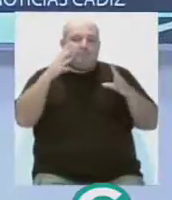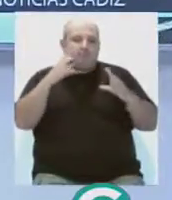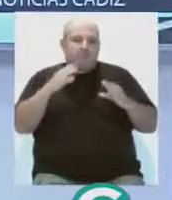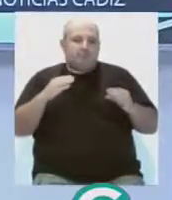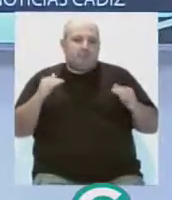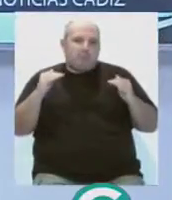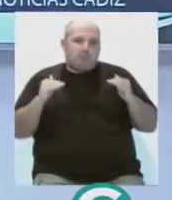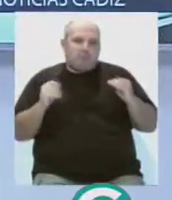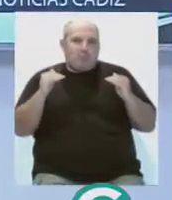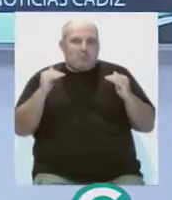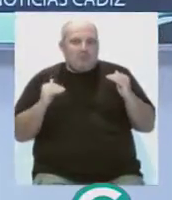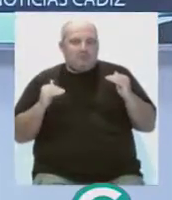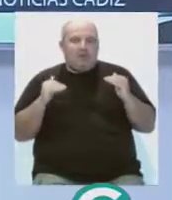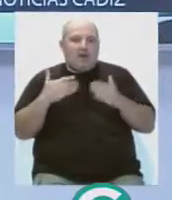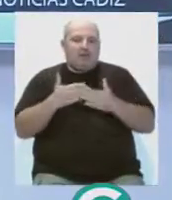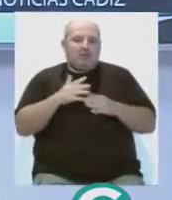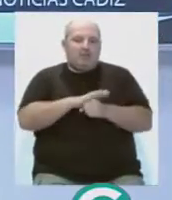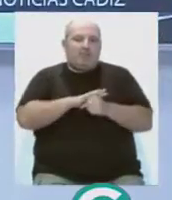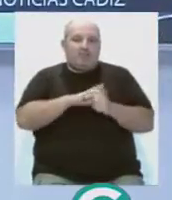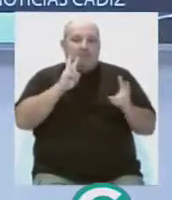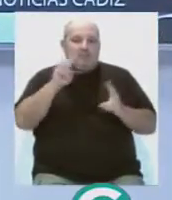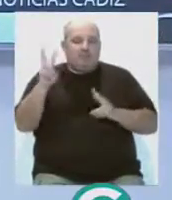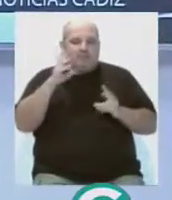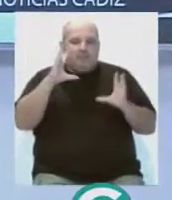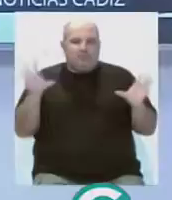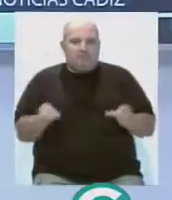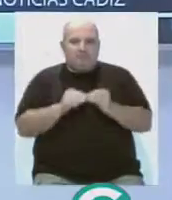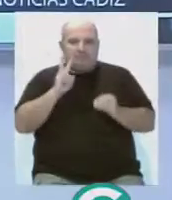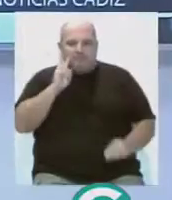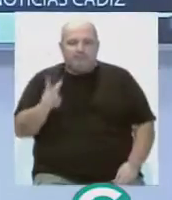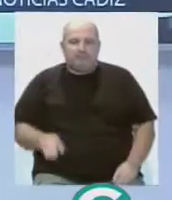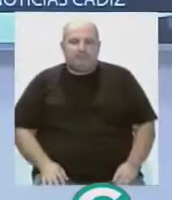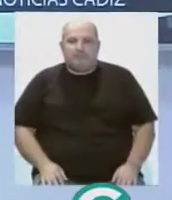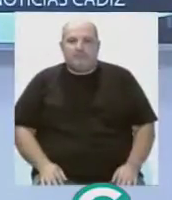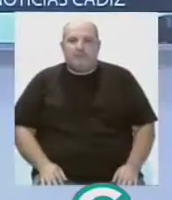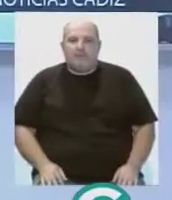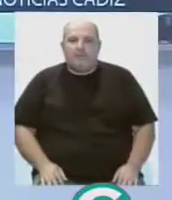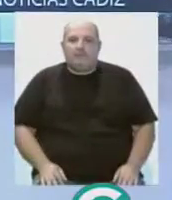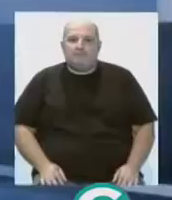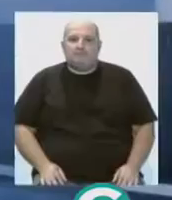que remitan las precipitaciones en toda la provincia. Todos los detalles del tiempo lo tienen en el siguiente vídeo.